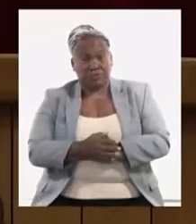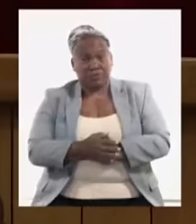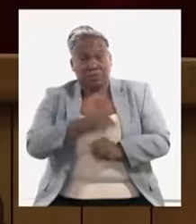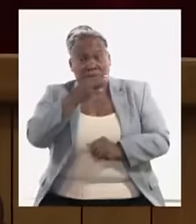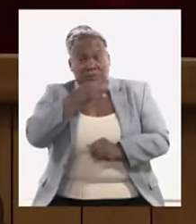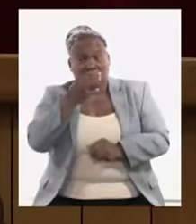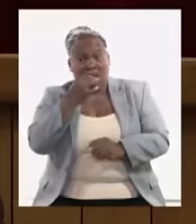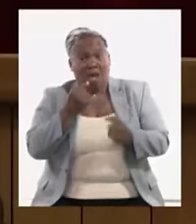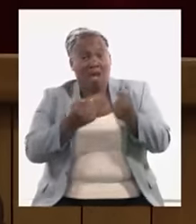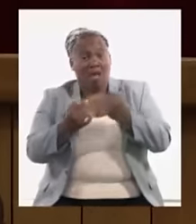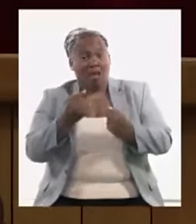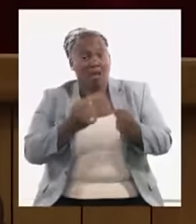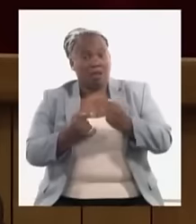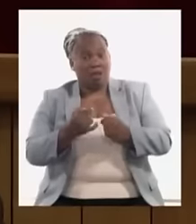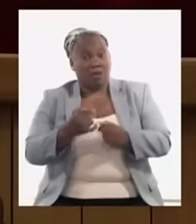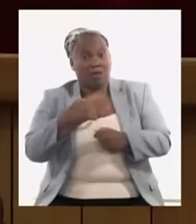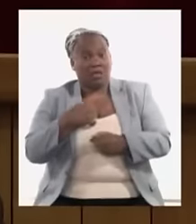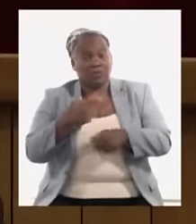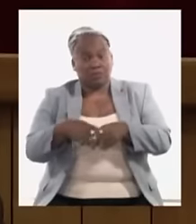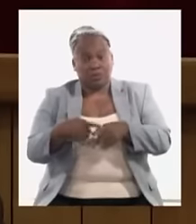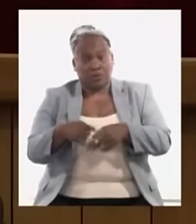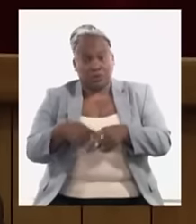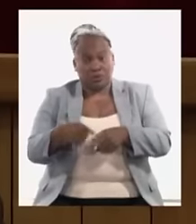productos que estamos importando